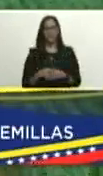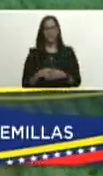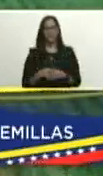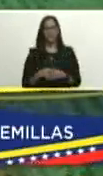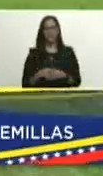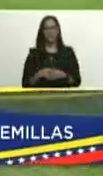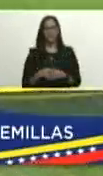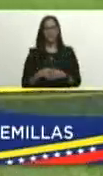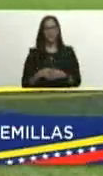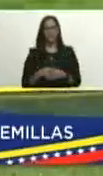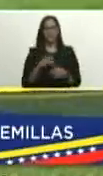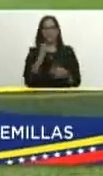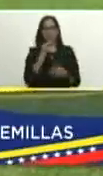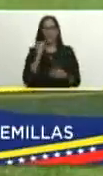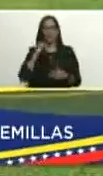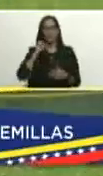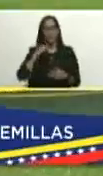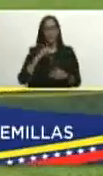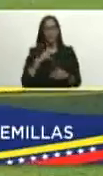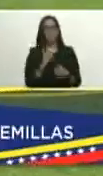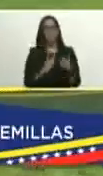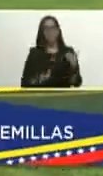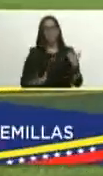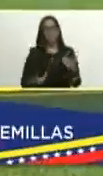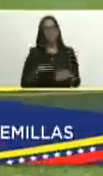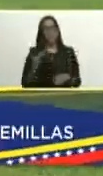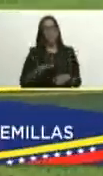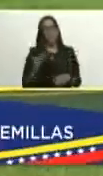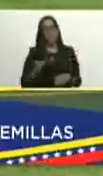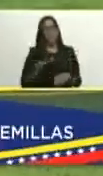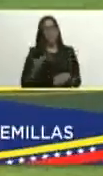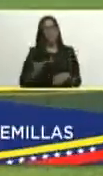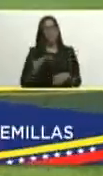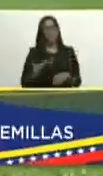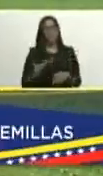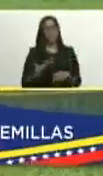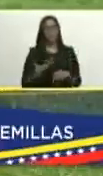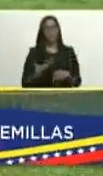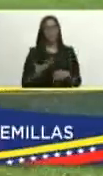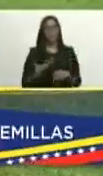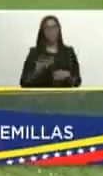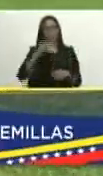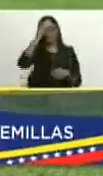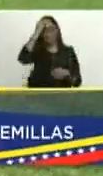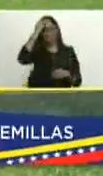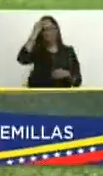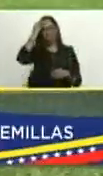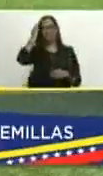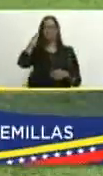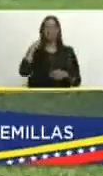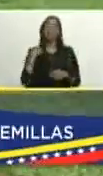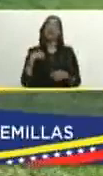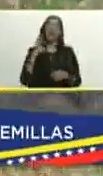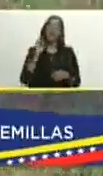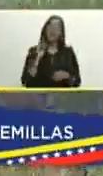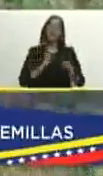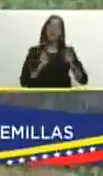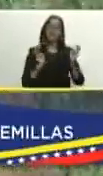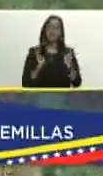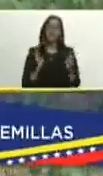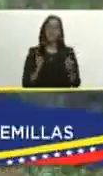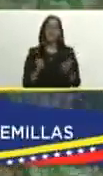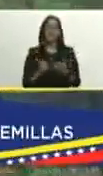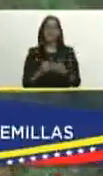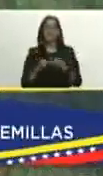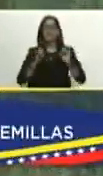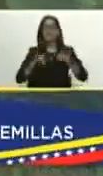bueno si presidente es importante mencionar un dato usted hablaba sobre el tema de la semilla el vértice semilla